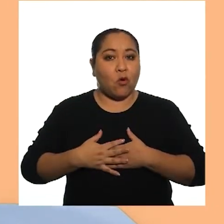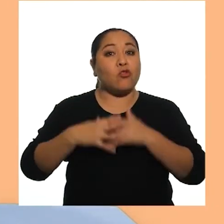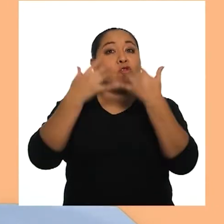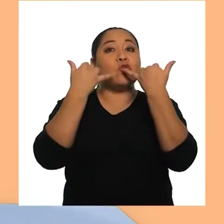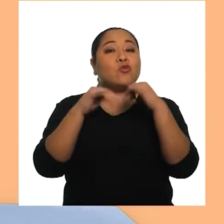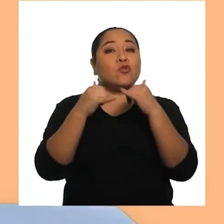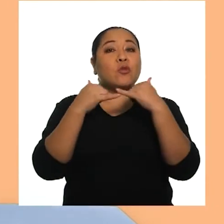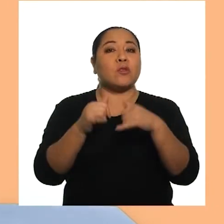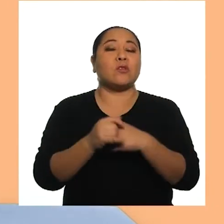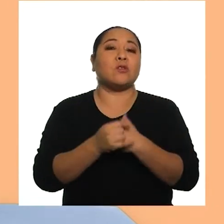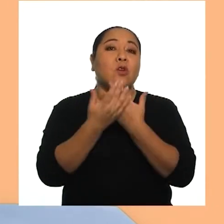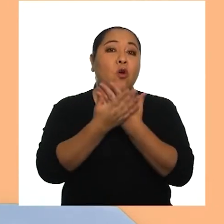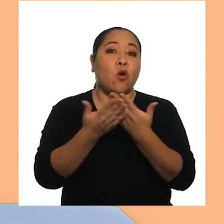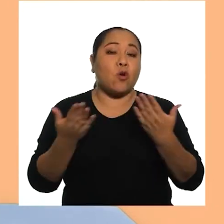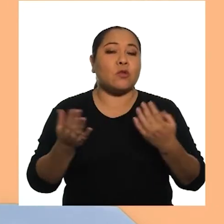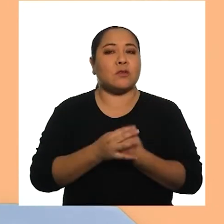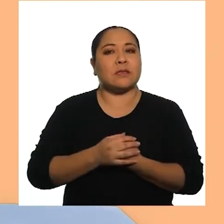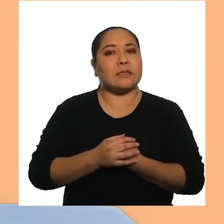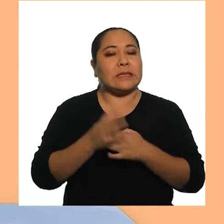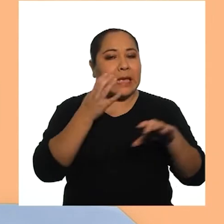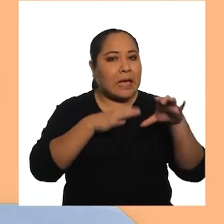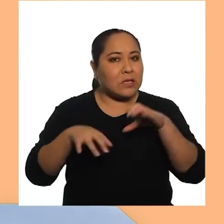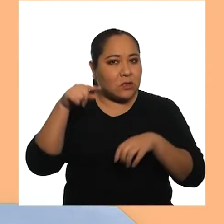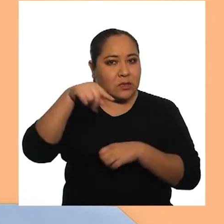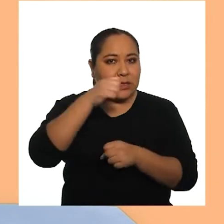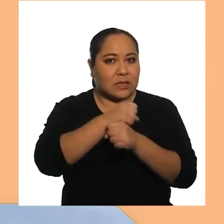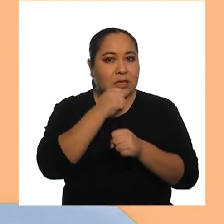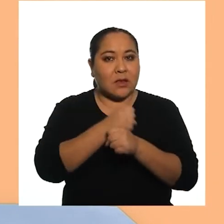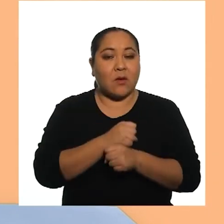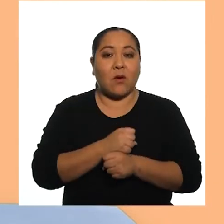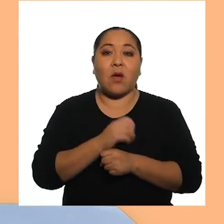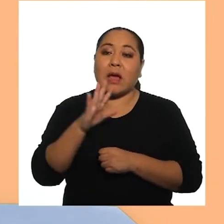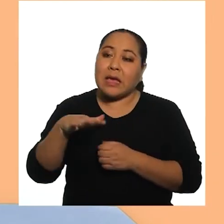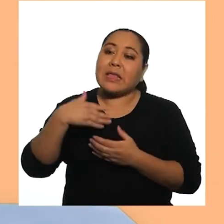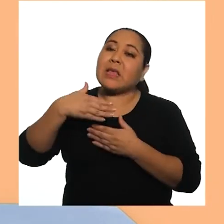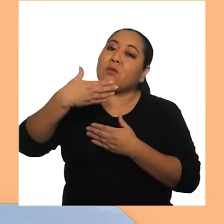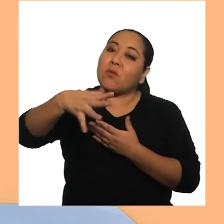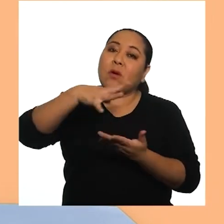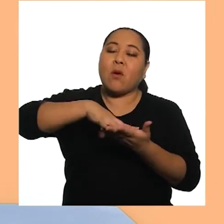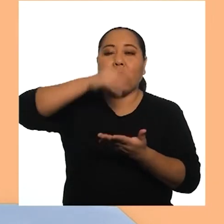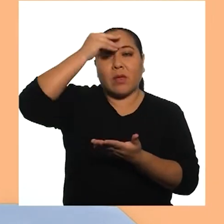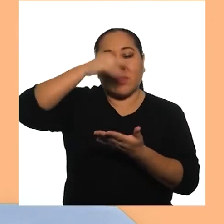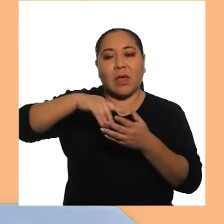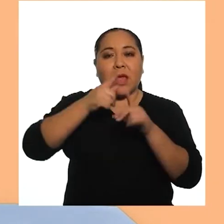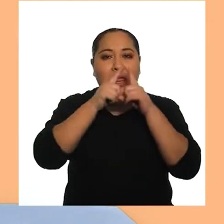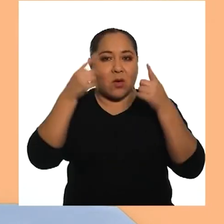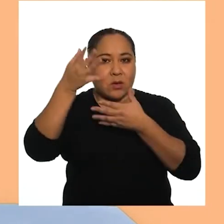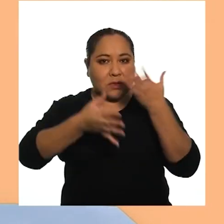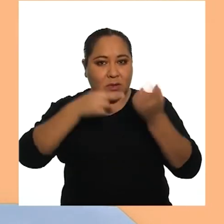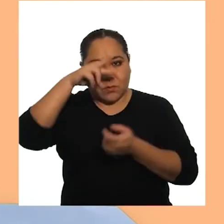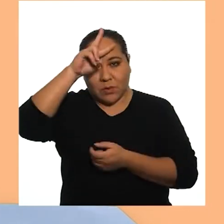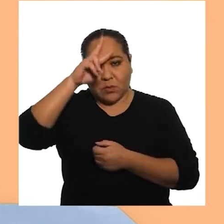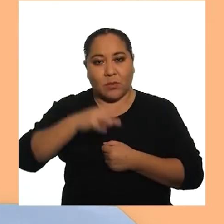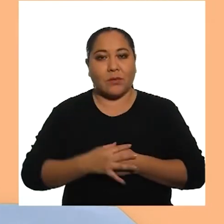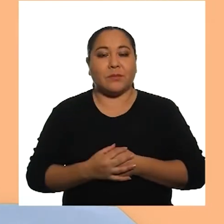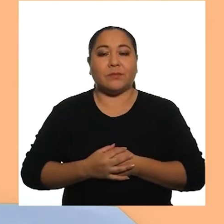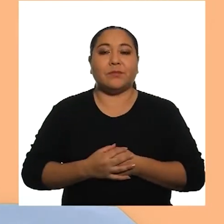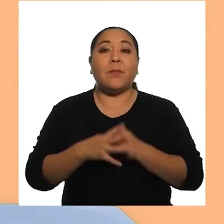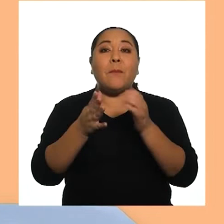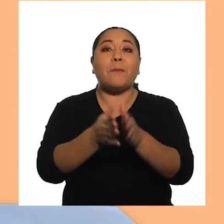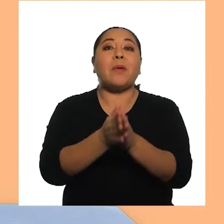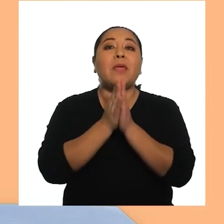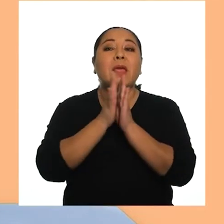del cuerpo, los juguetes, objetos y las acciones de la actividad Mientras tanto van aprendiendo la lengua de señas peruana